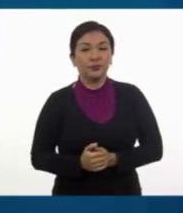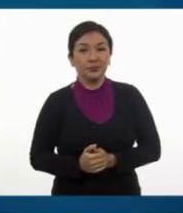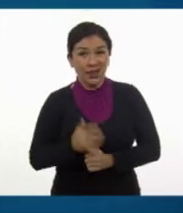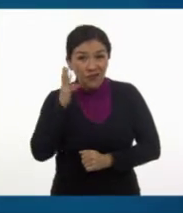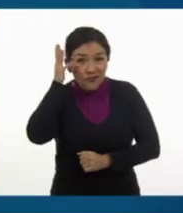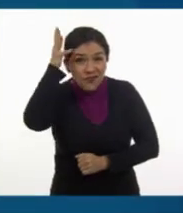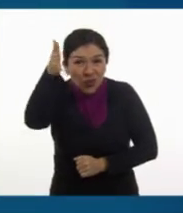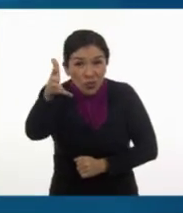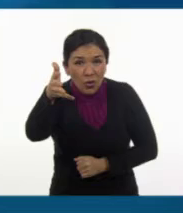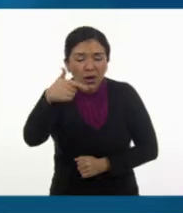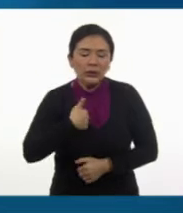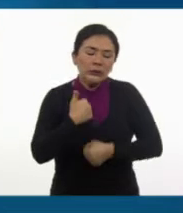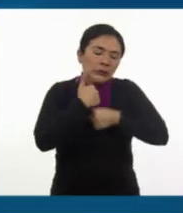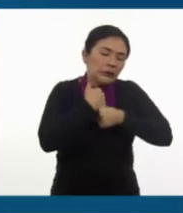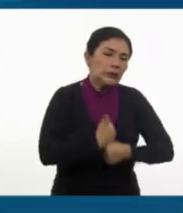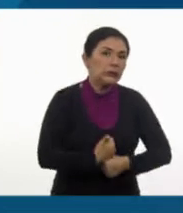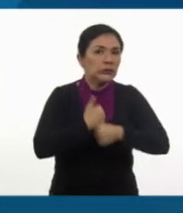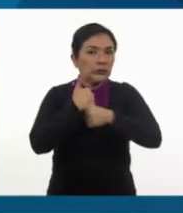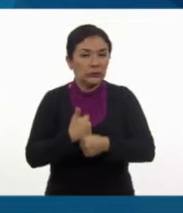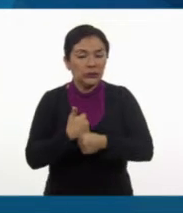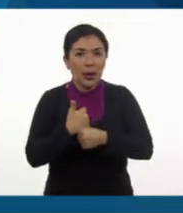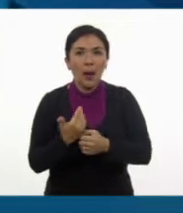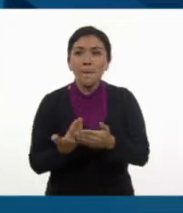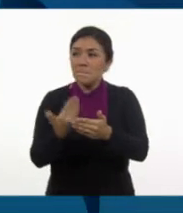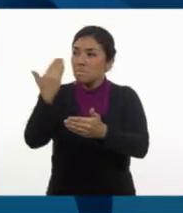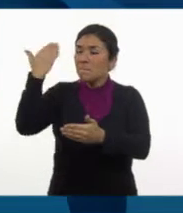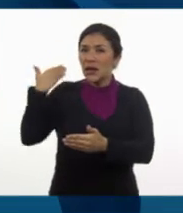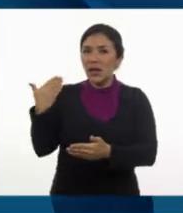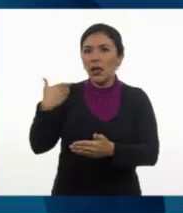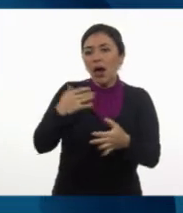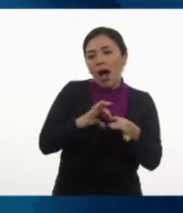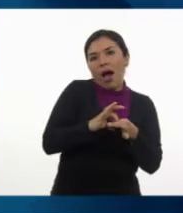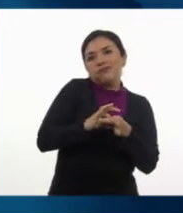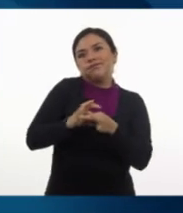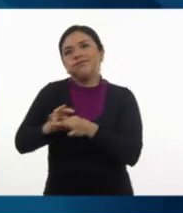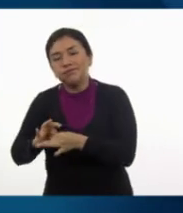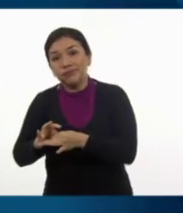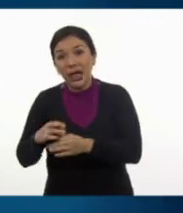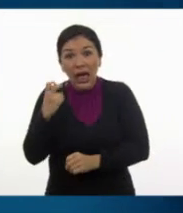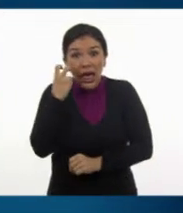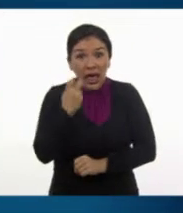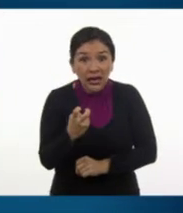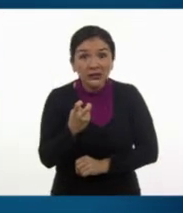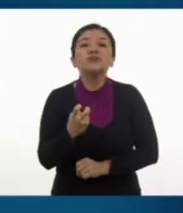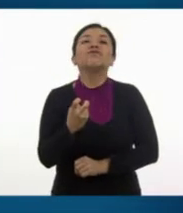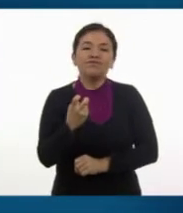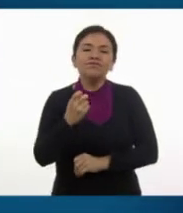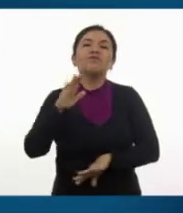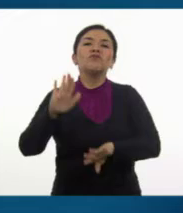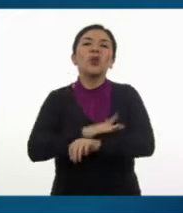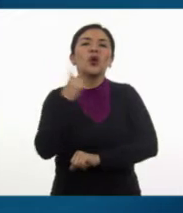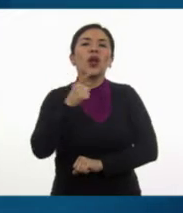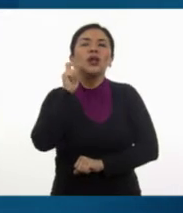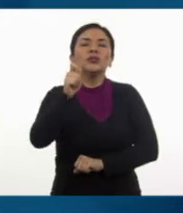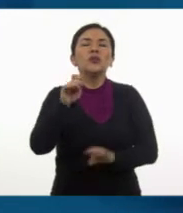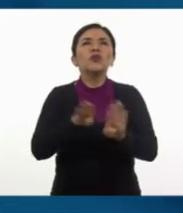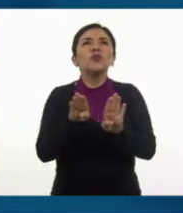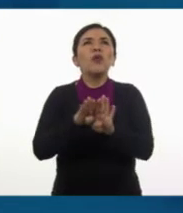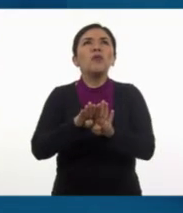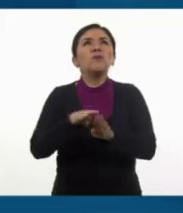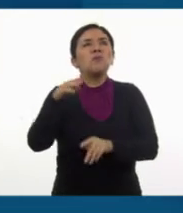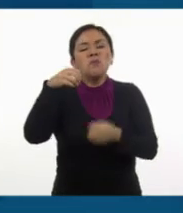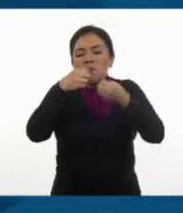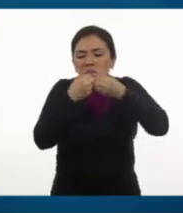futuro nos tortura, el pasado nos encadena. He aquí, porque se nos escapa